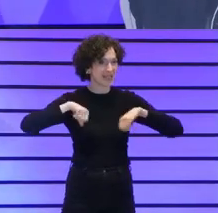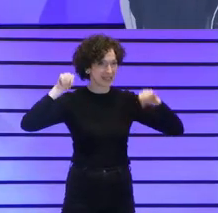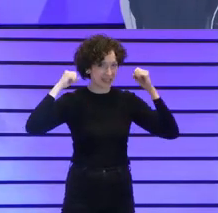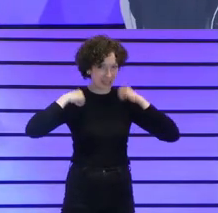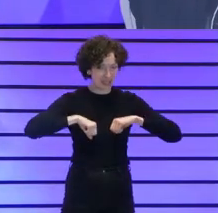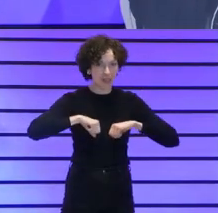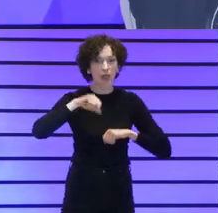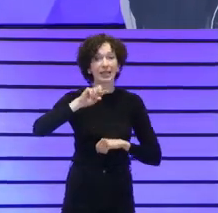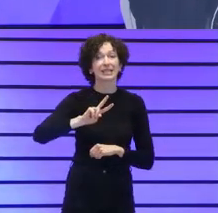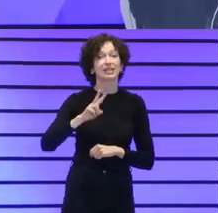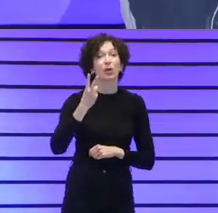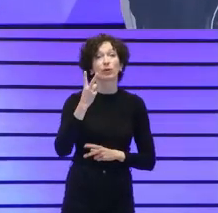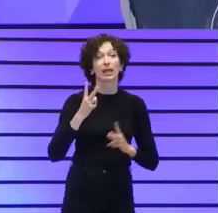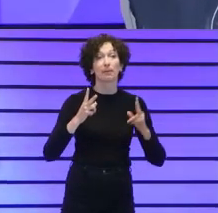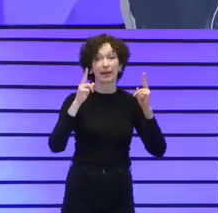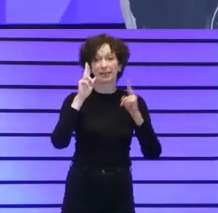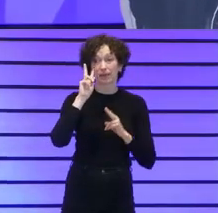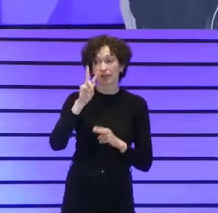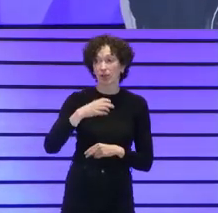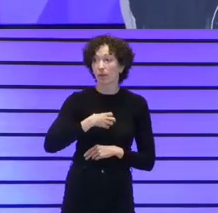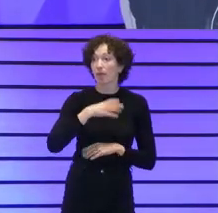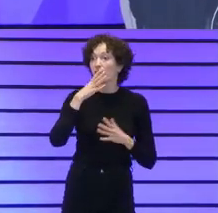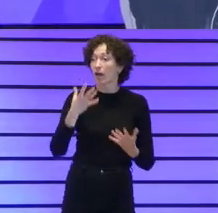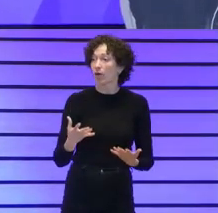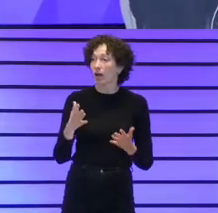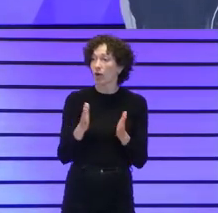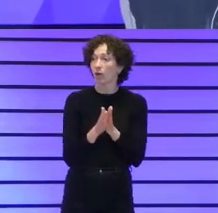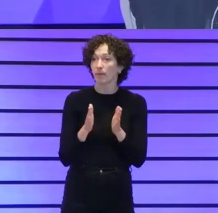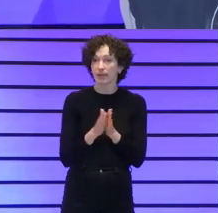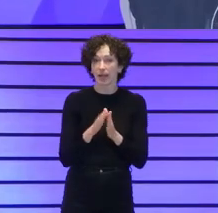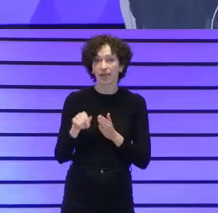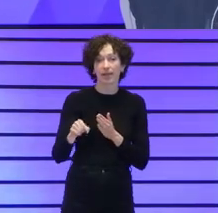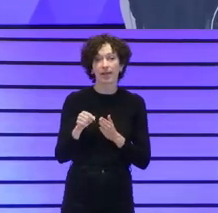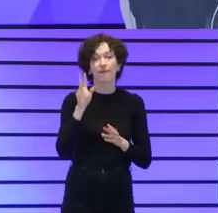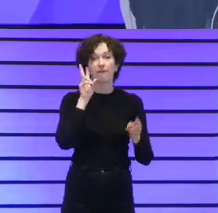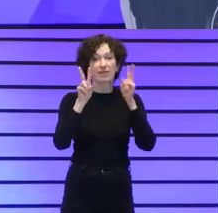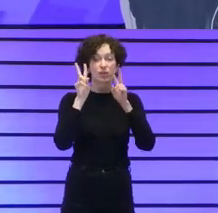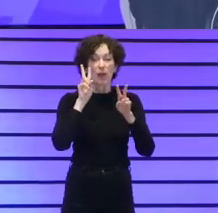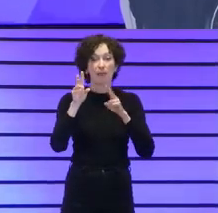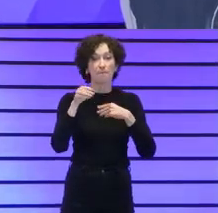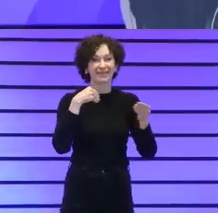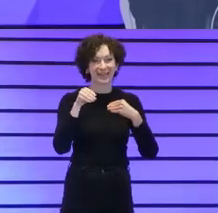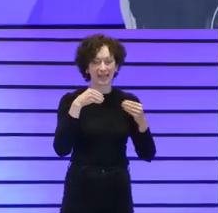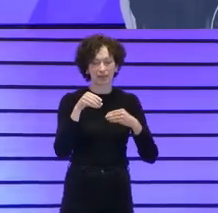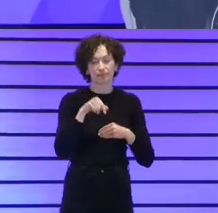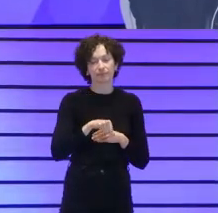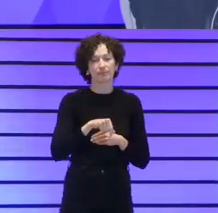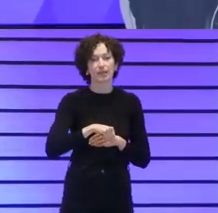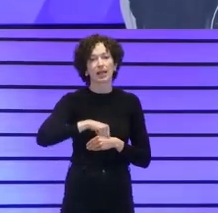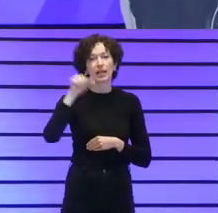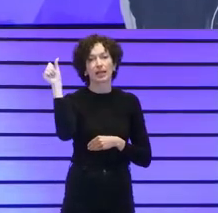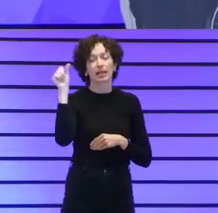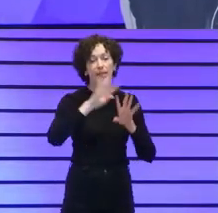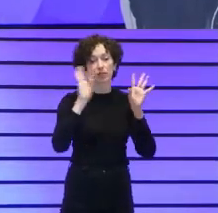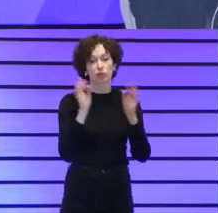no la pudimos ver, pero nos la traen nuestras compañeras de Visual Material. El resumen visual de la tarde de ayer,